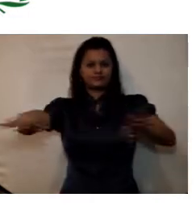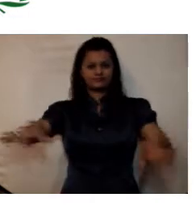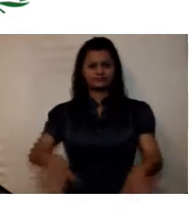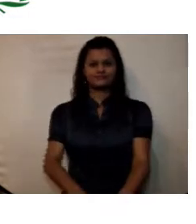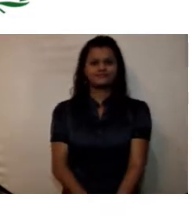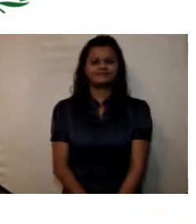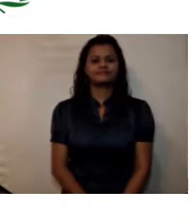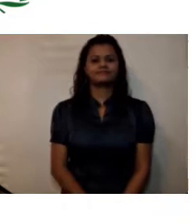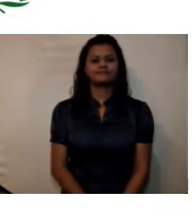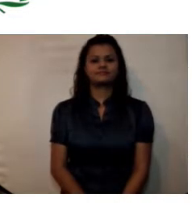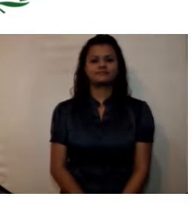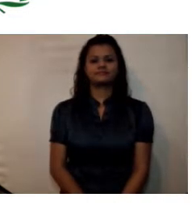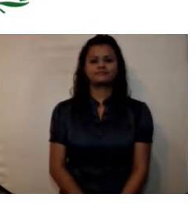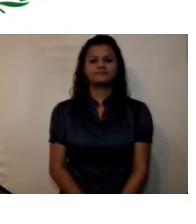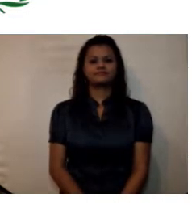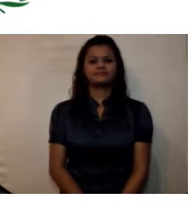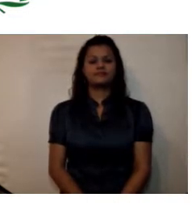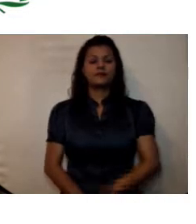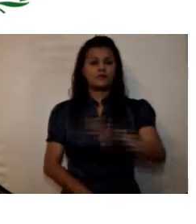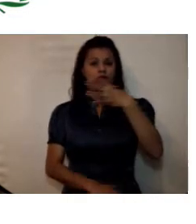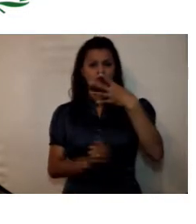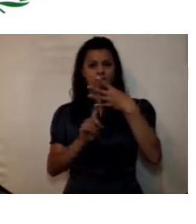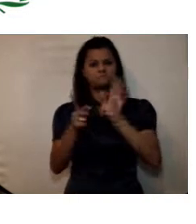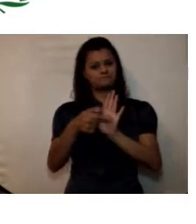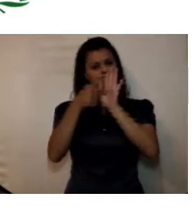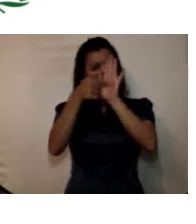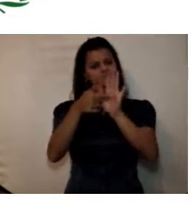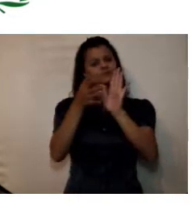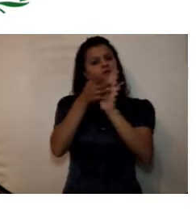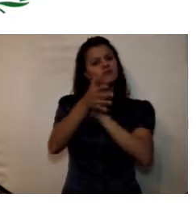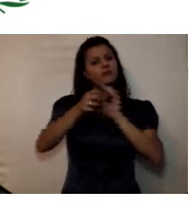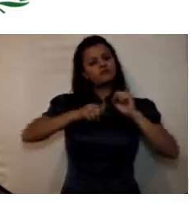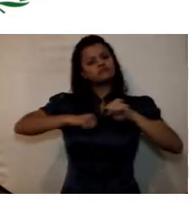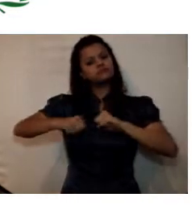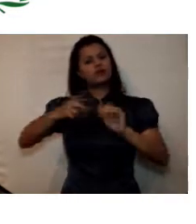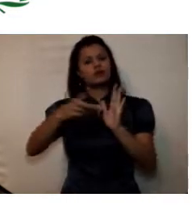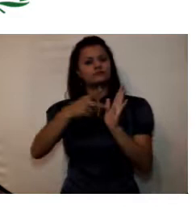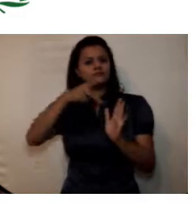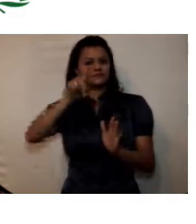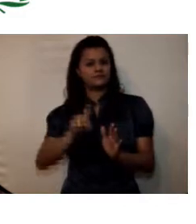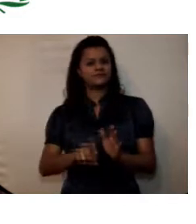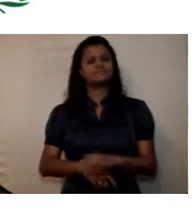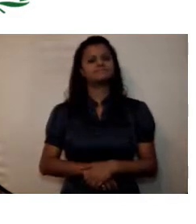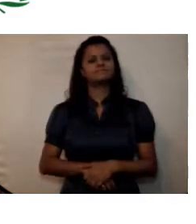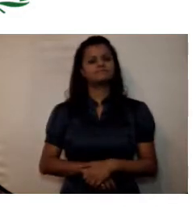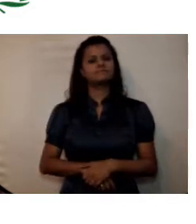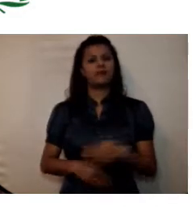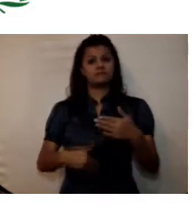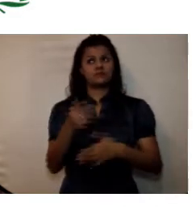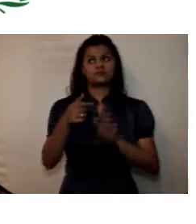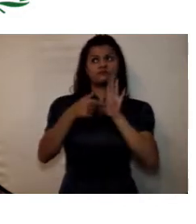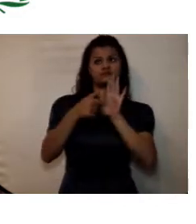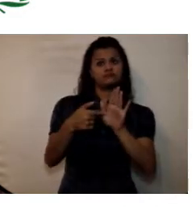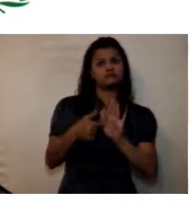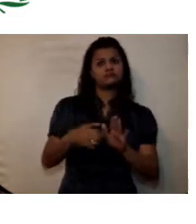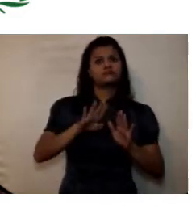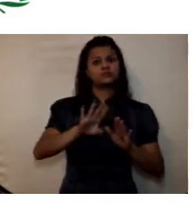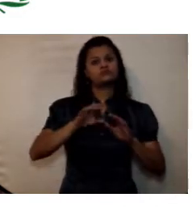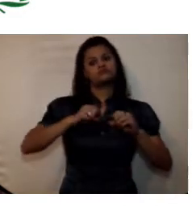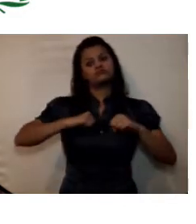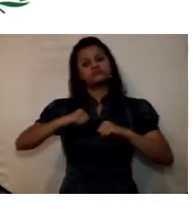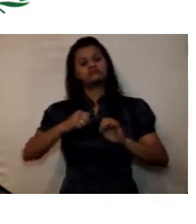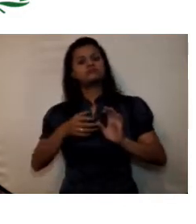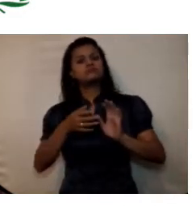Cuarto presentación informe de gestión 2016 para llevar a cabo la exposición de este informe se realizarán